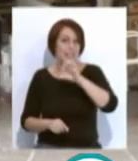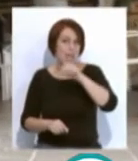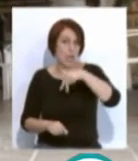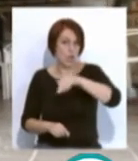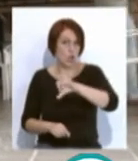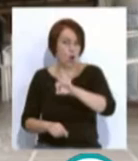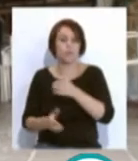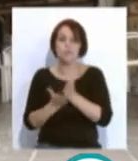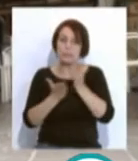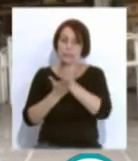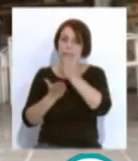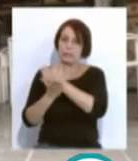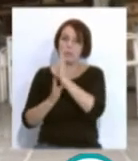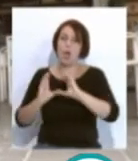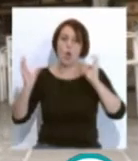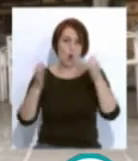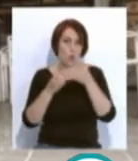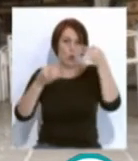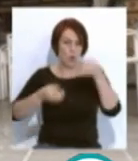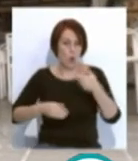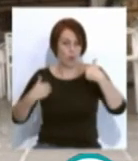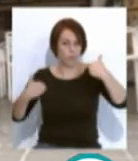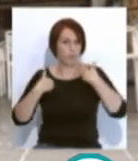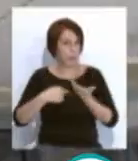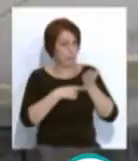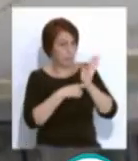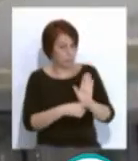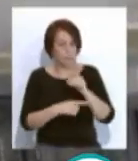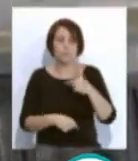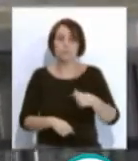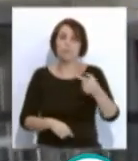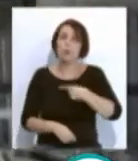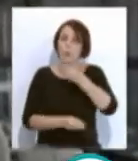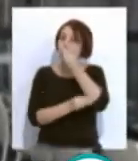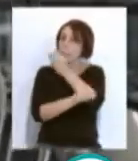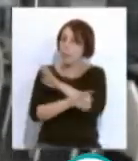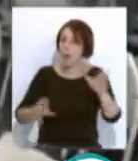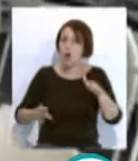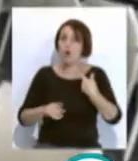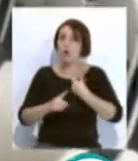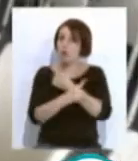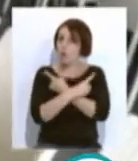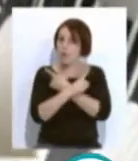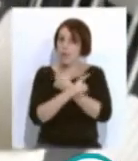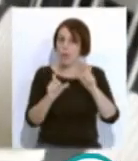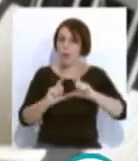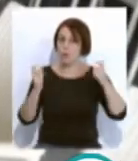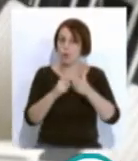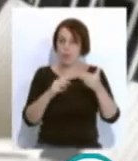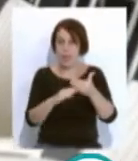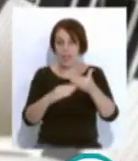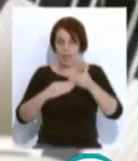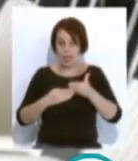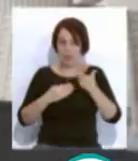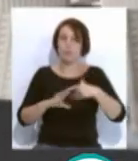unas comidas en grupos seguras y responsables. Asegura que lo ideal es adelantar al mes de noviembre estas reuniones y propone